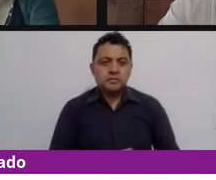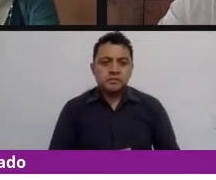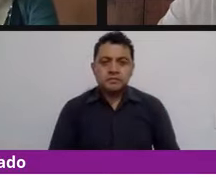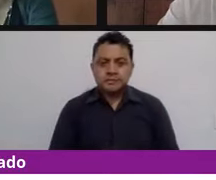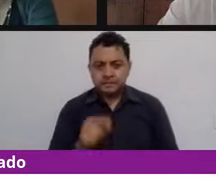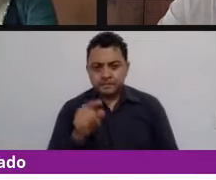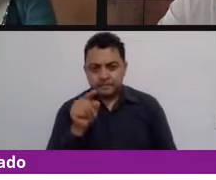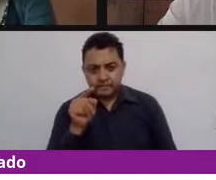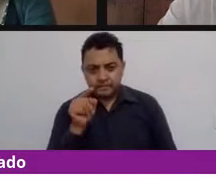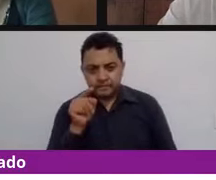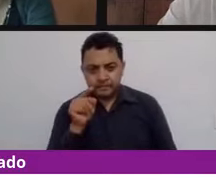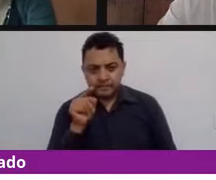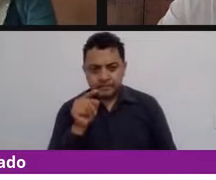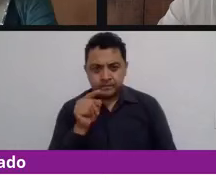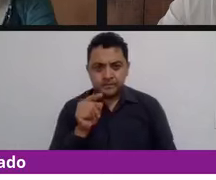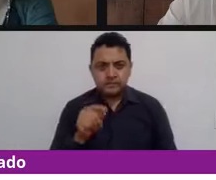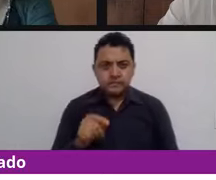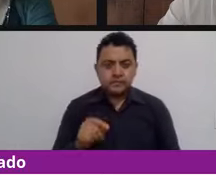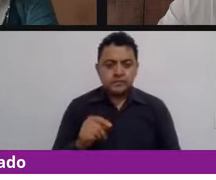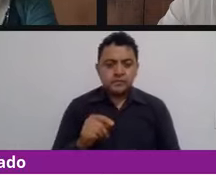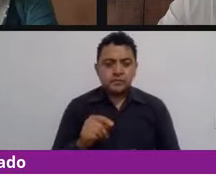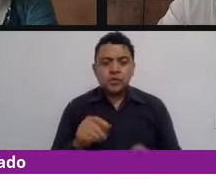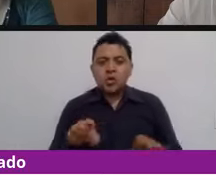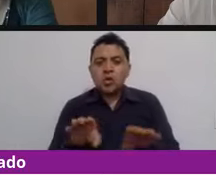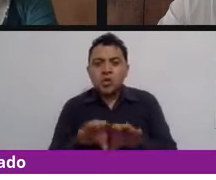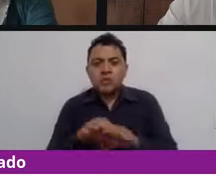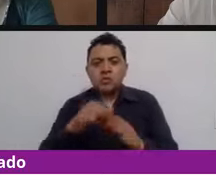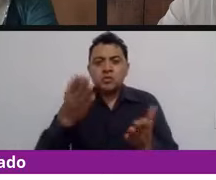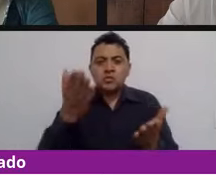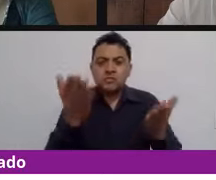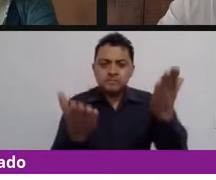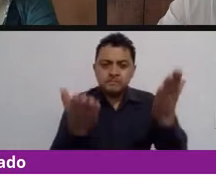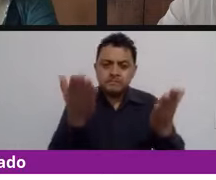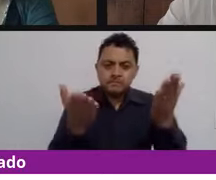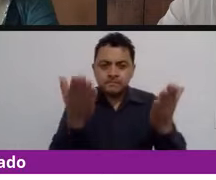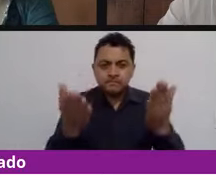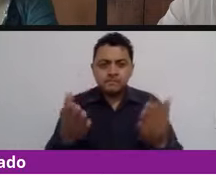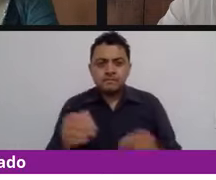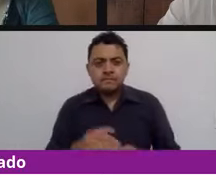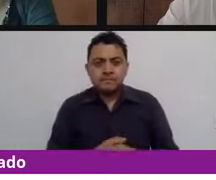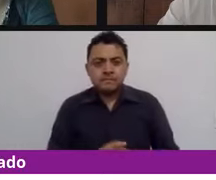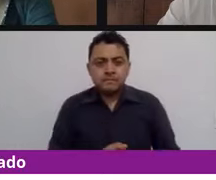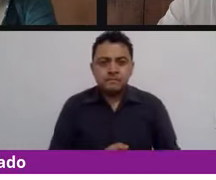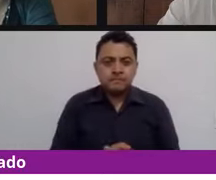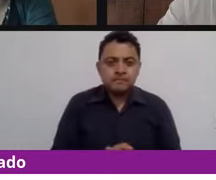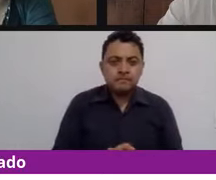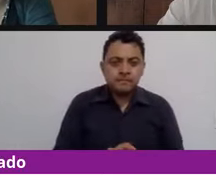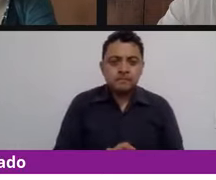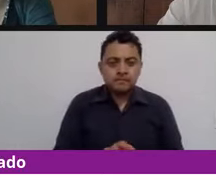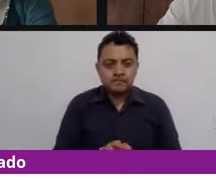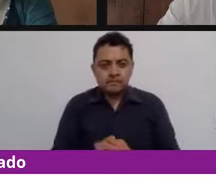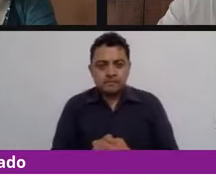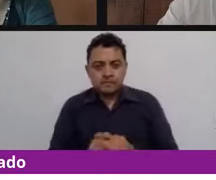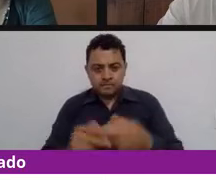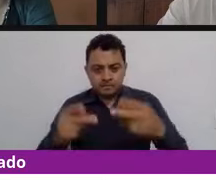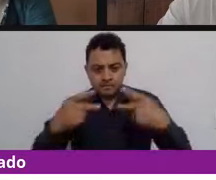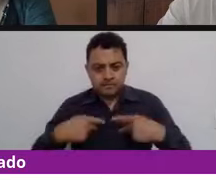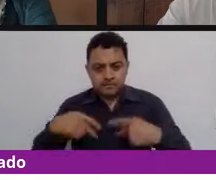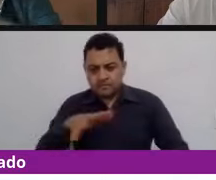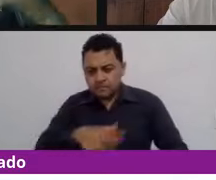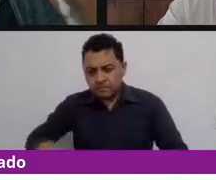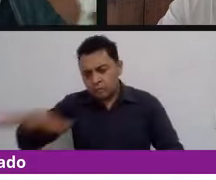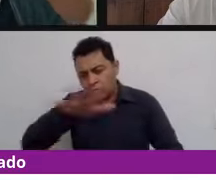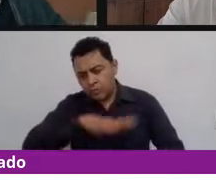esta medición y bueno pues es eso es comentar es abrir el espacio también a la ciudadanía